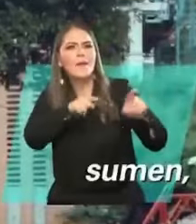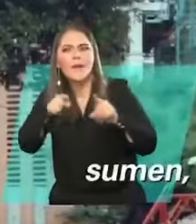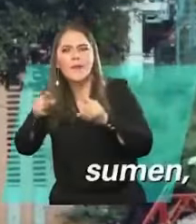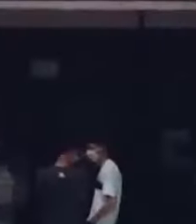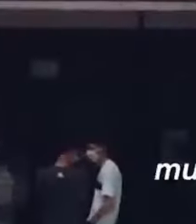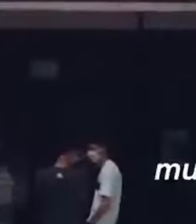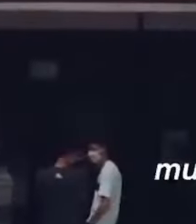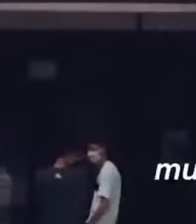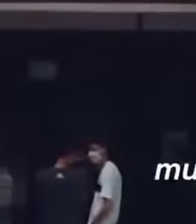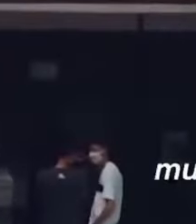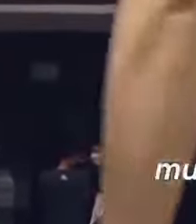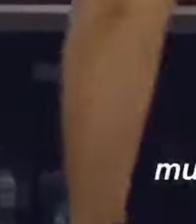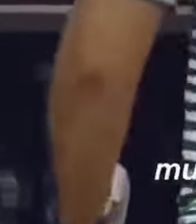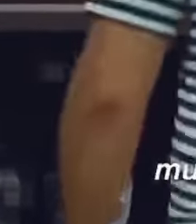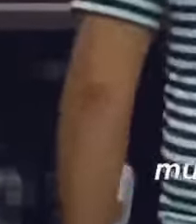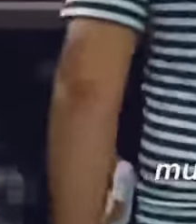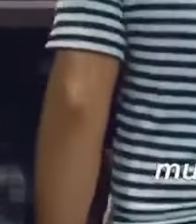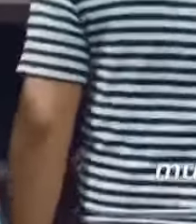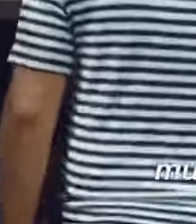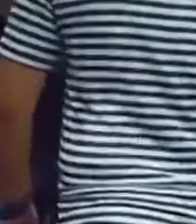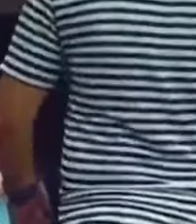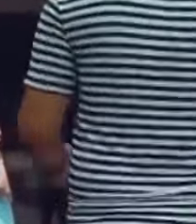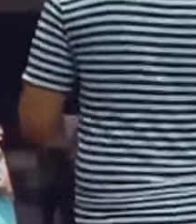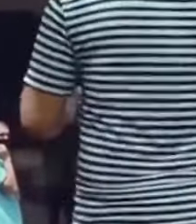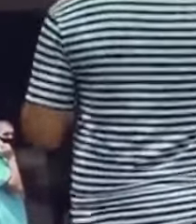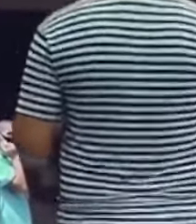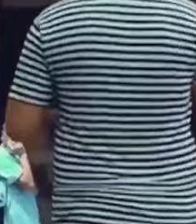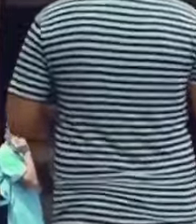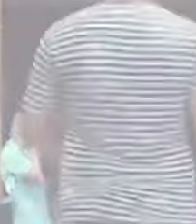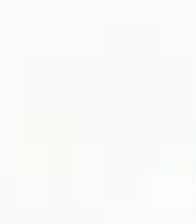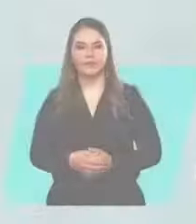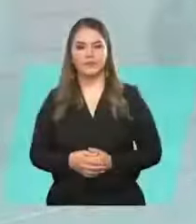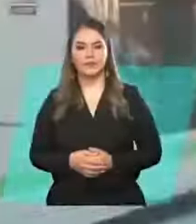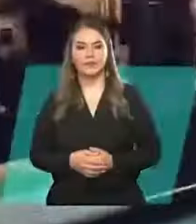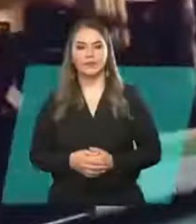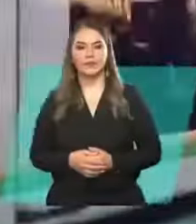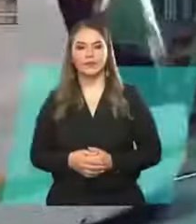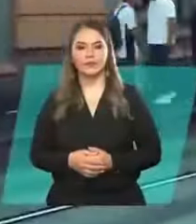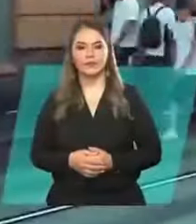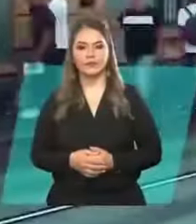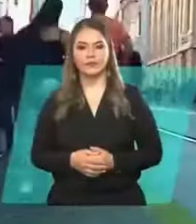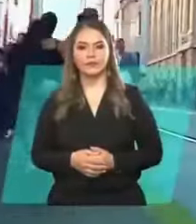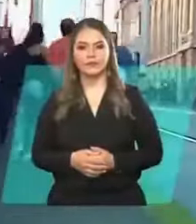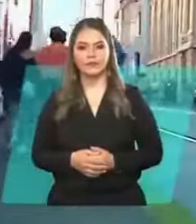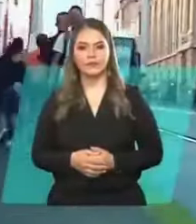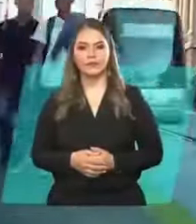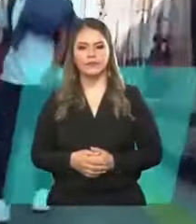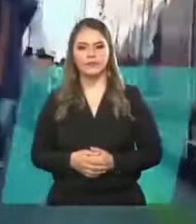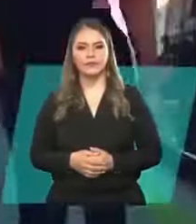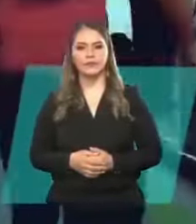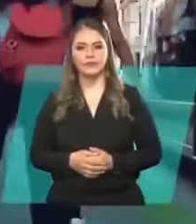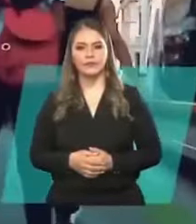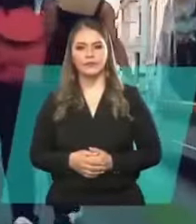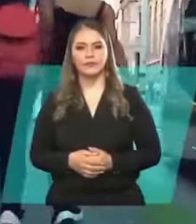jóvenes se suman a que muchas más mujeres sepan que este escenario también es para ellas Música